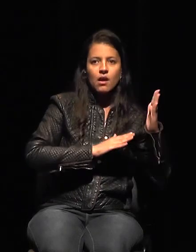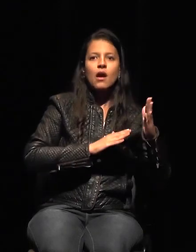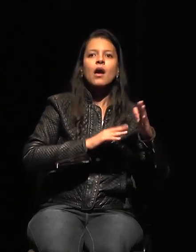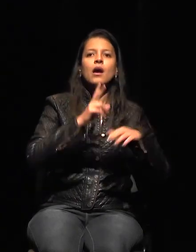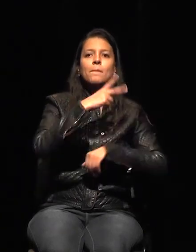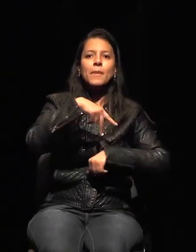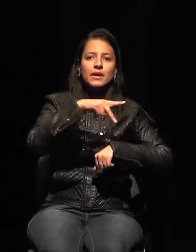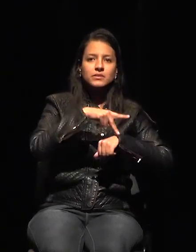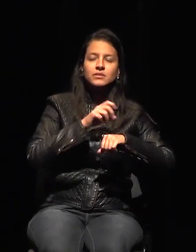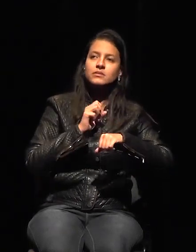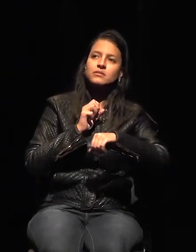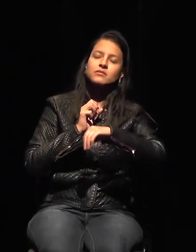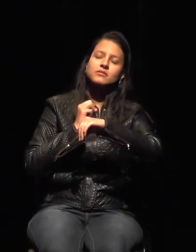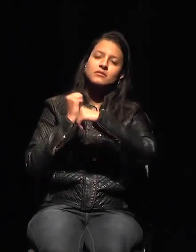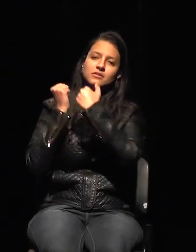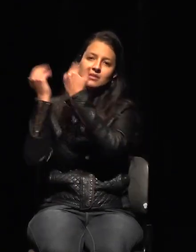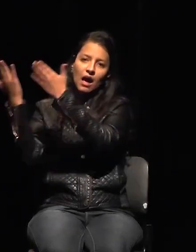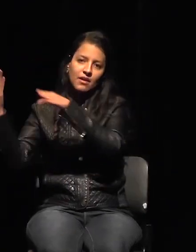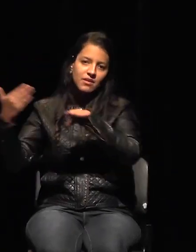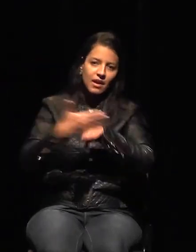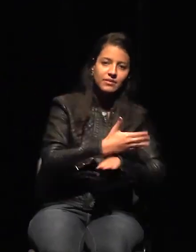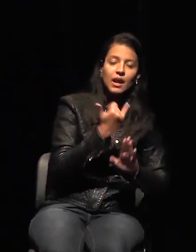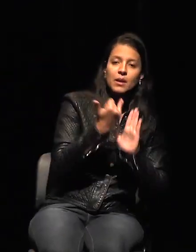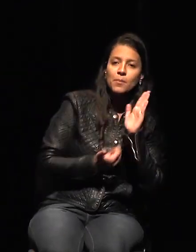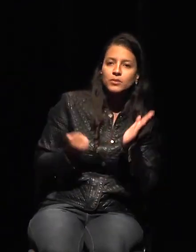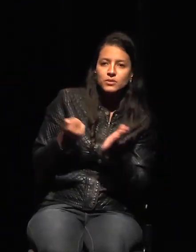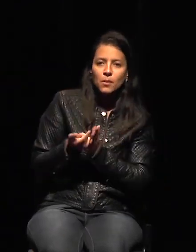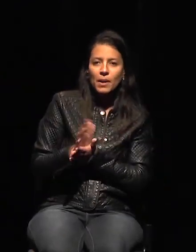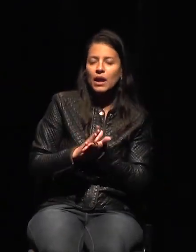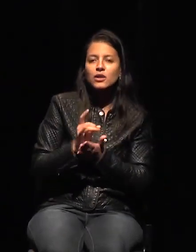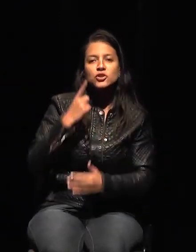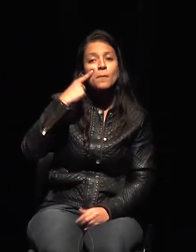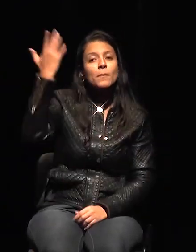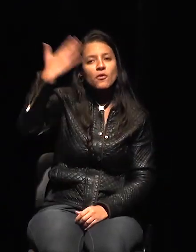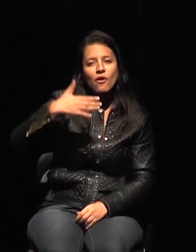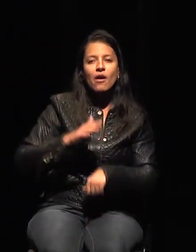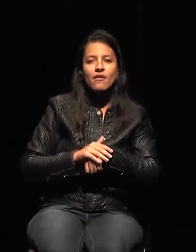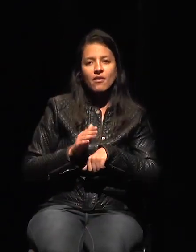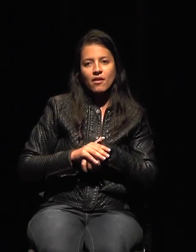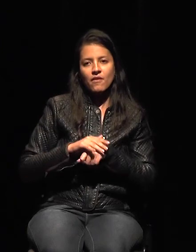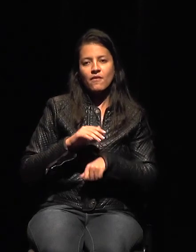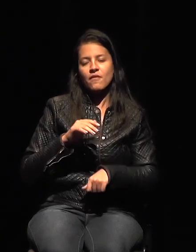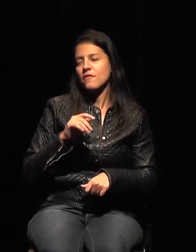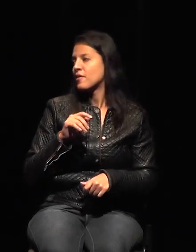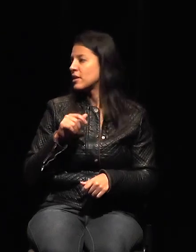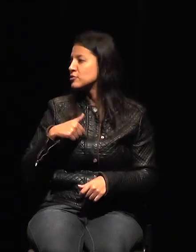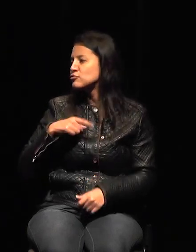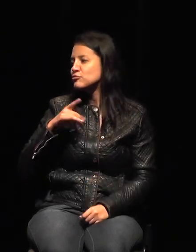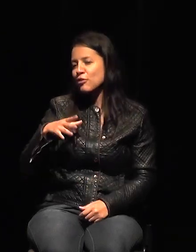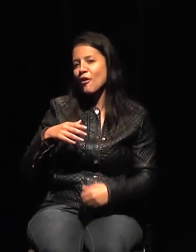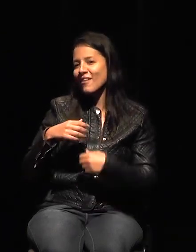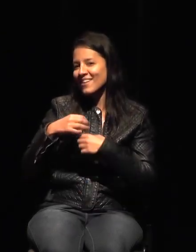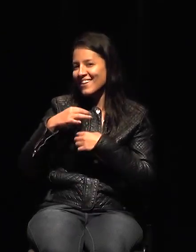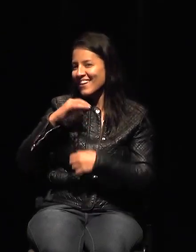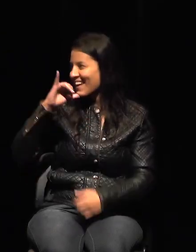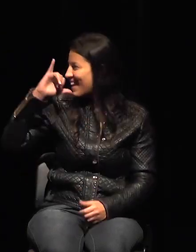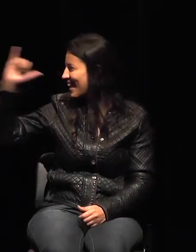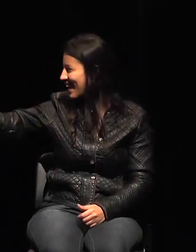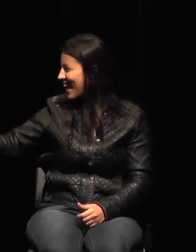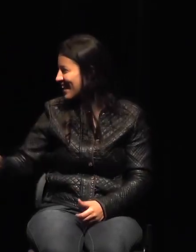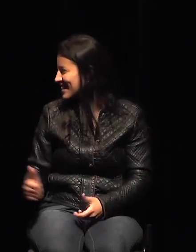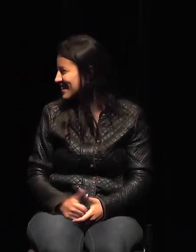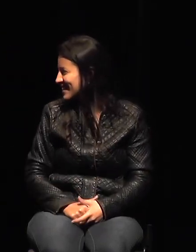simplemente con la comprobación de la autoría, simplemente un mensaje. Alex, nos estarás viendo.